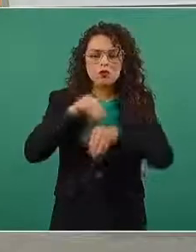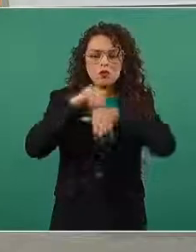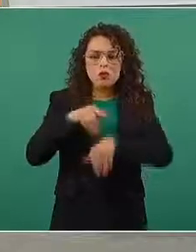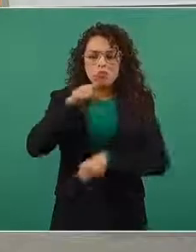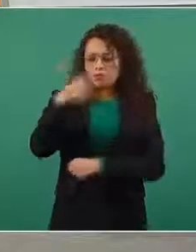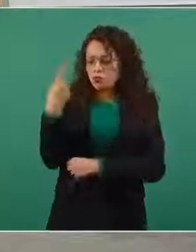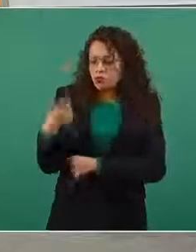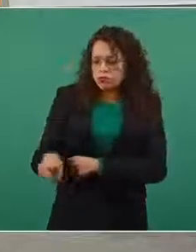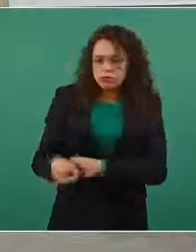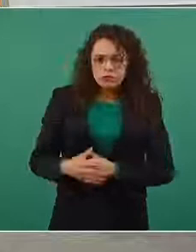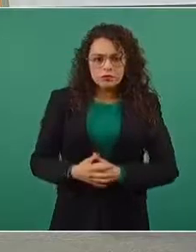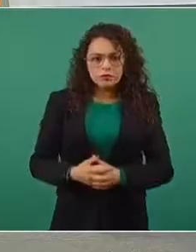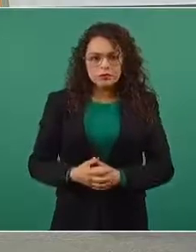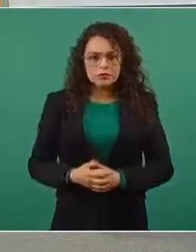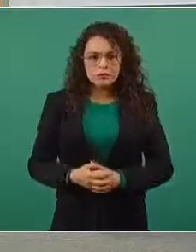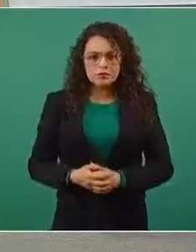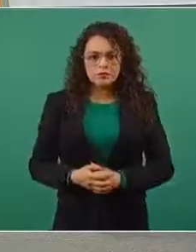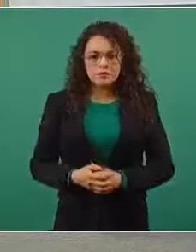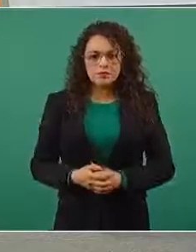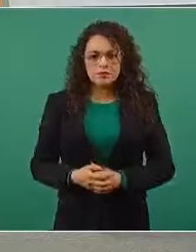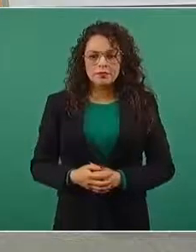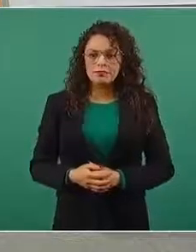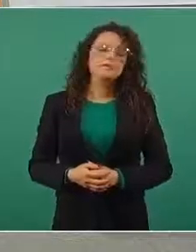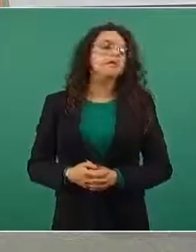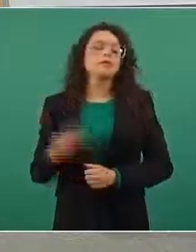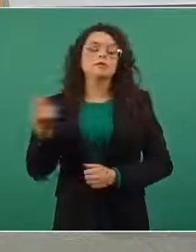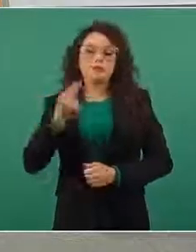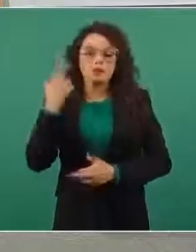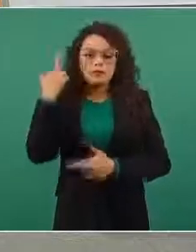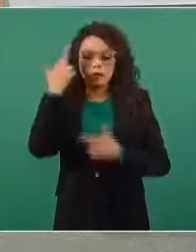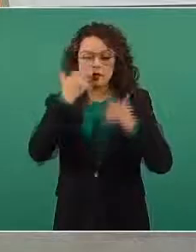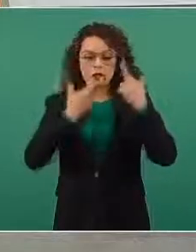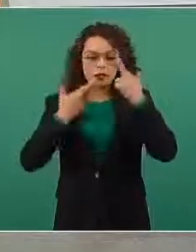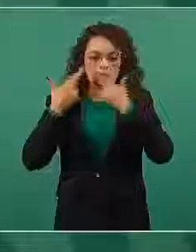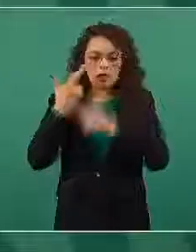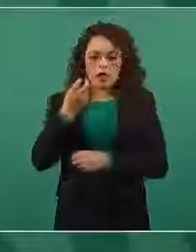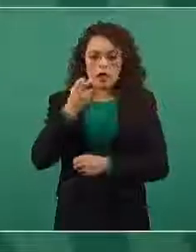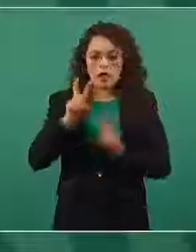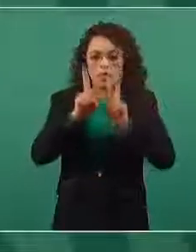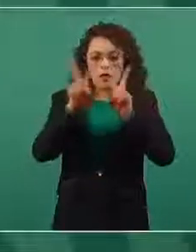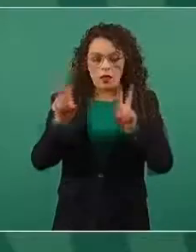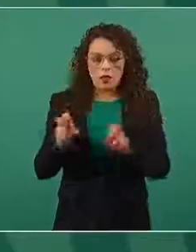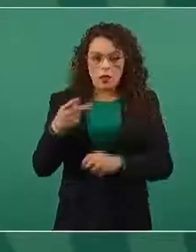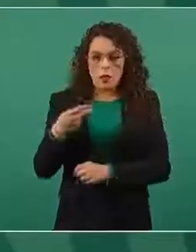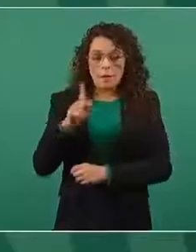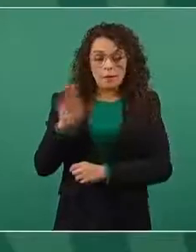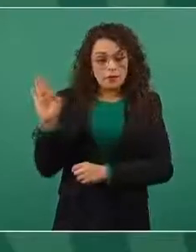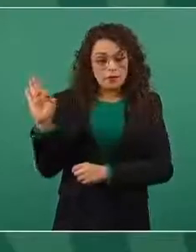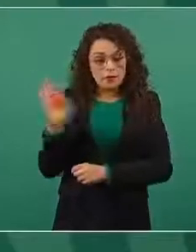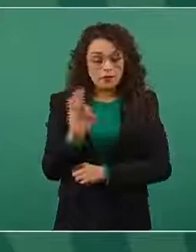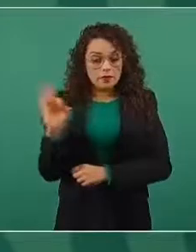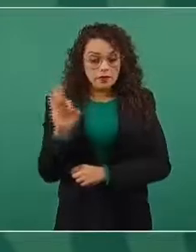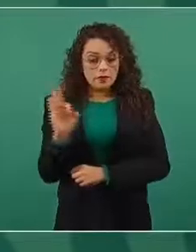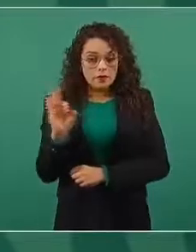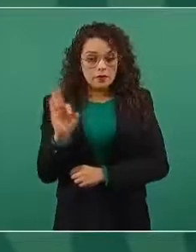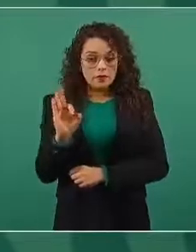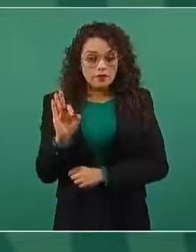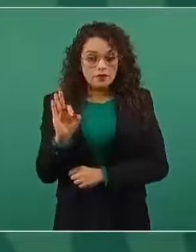Bueno, hay que revisar el asunto, pero si están ellos en